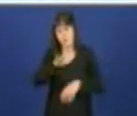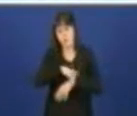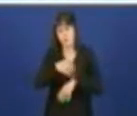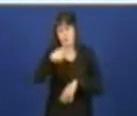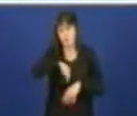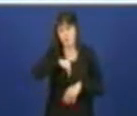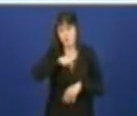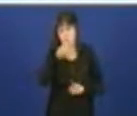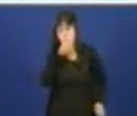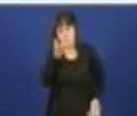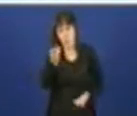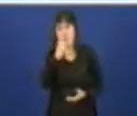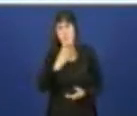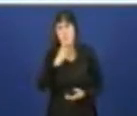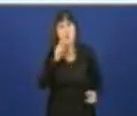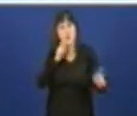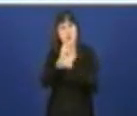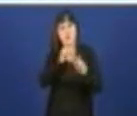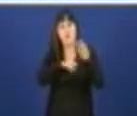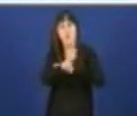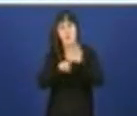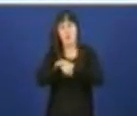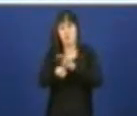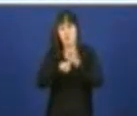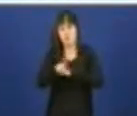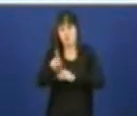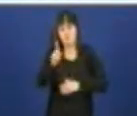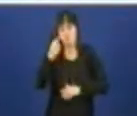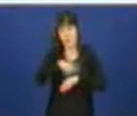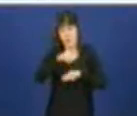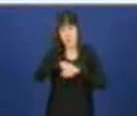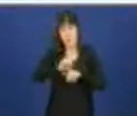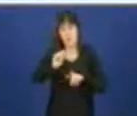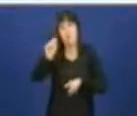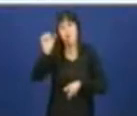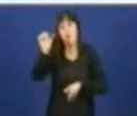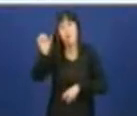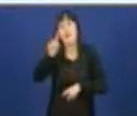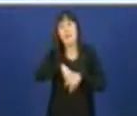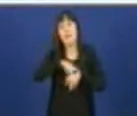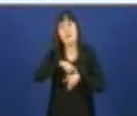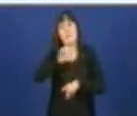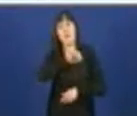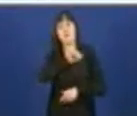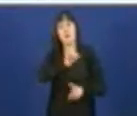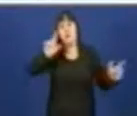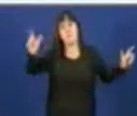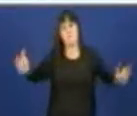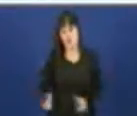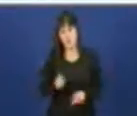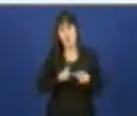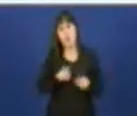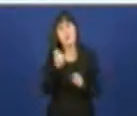compromiso por xestionar e por disminuir os tempos de espera e as cifras promedio. E non só traballar para as cifras